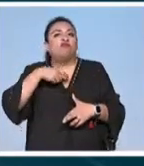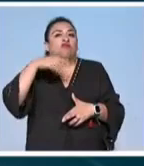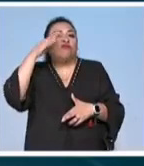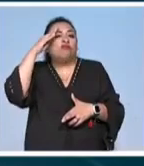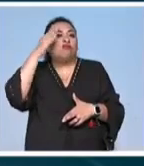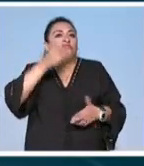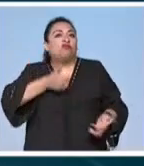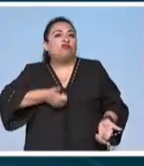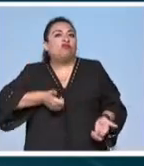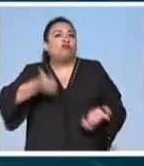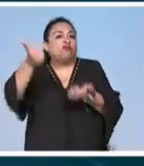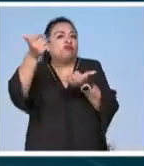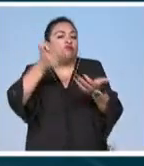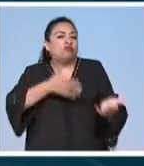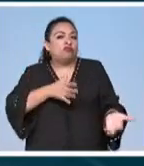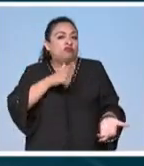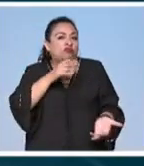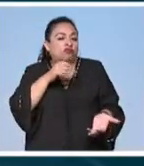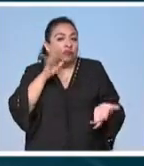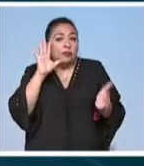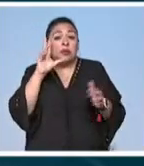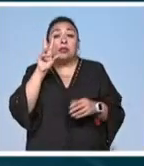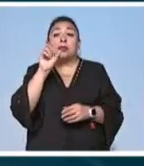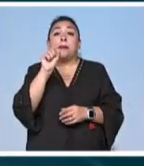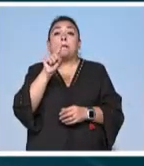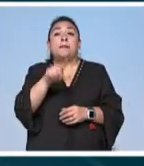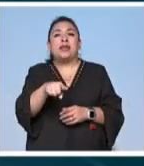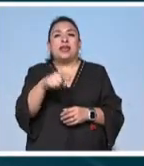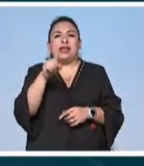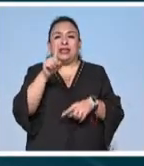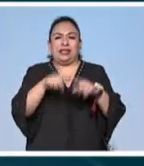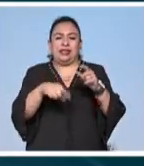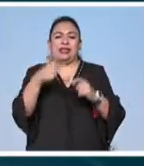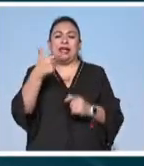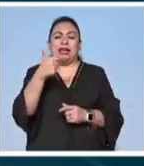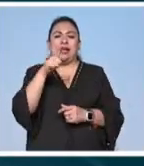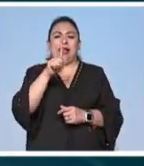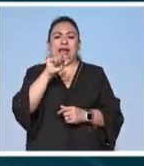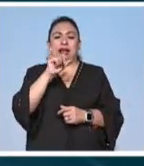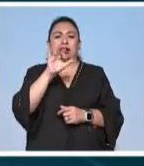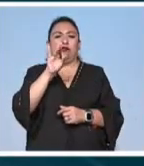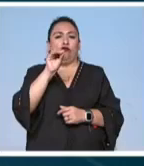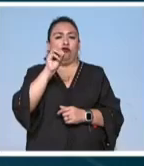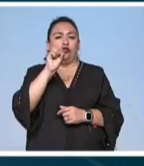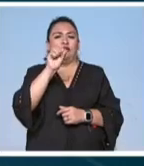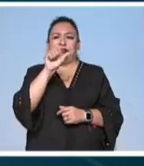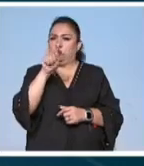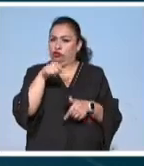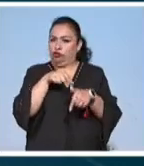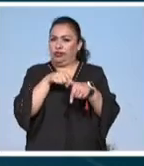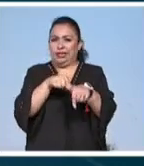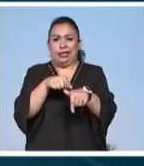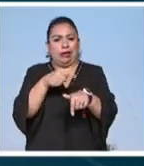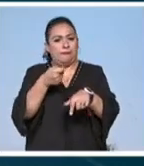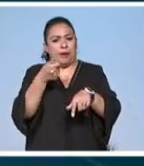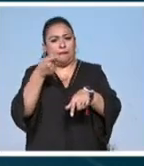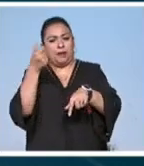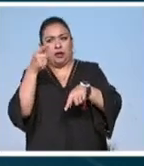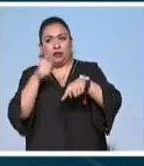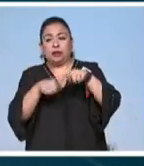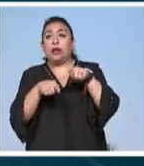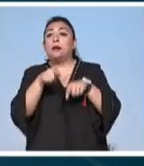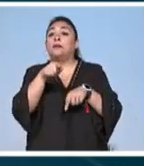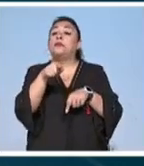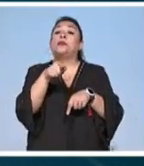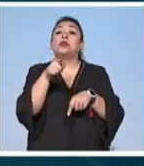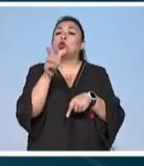dejar de importar maíz y básicamente bueno la eliminación del glifosato sigue en pie y básicamente lo que se establece es